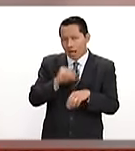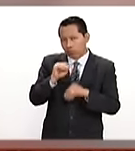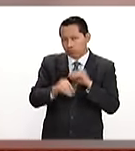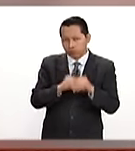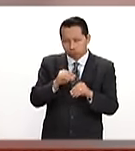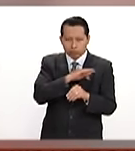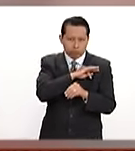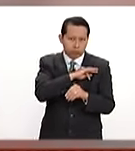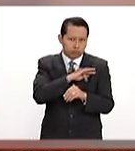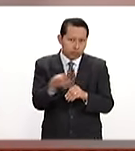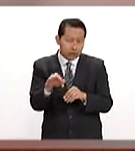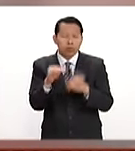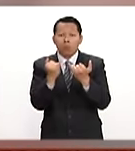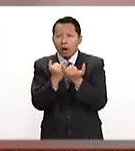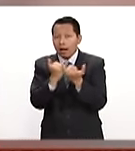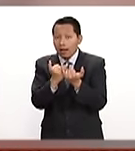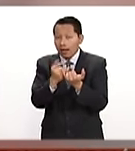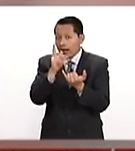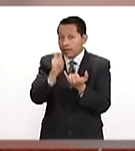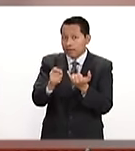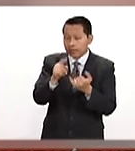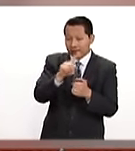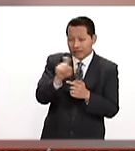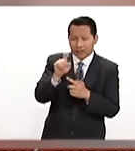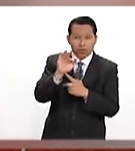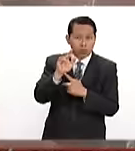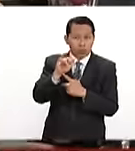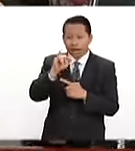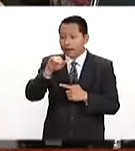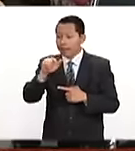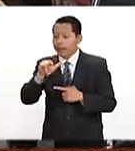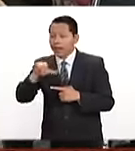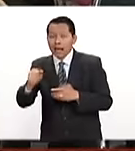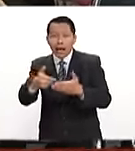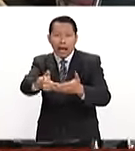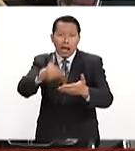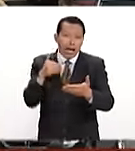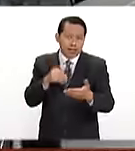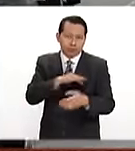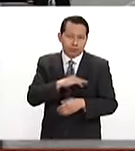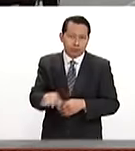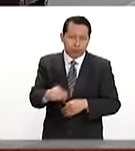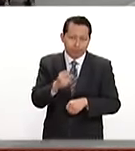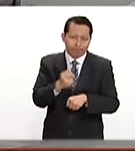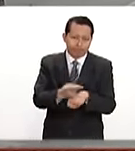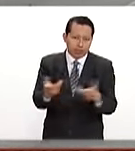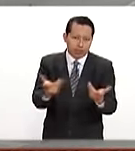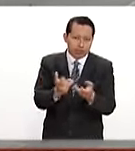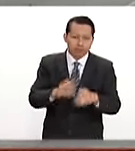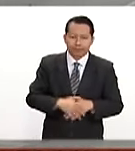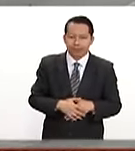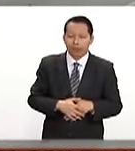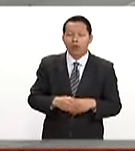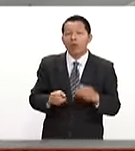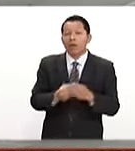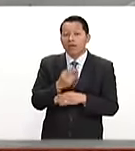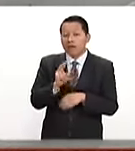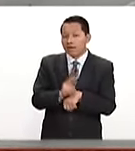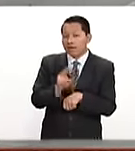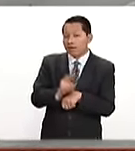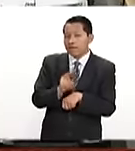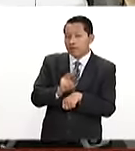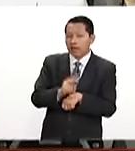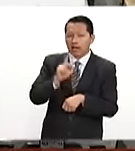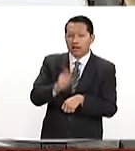poder implementar medidas antes de que se lleguen a los 150 y mecas. Con la nueva norma de verificación, han dejado de